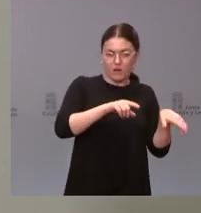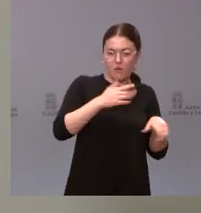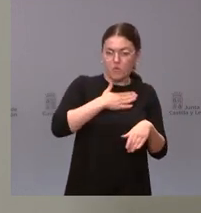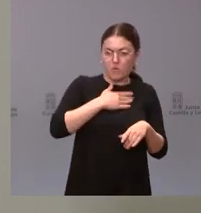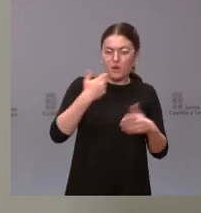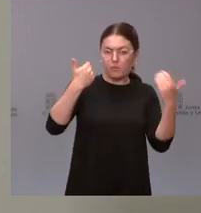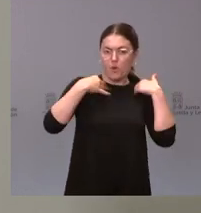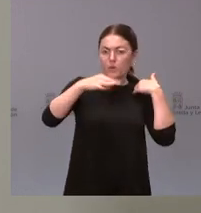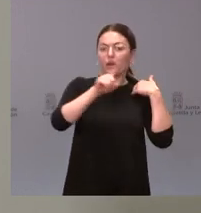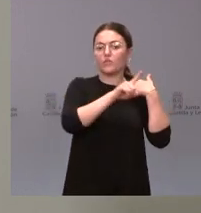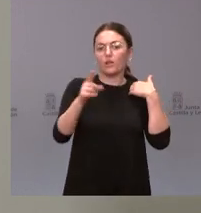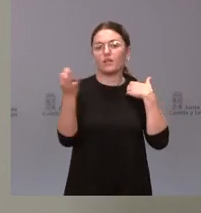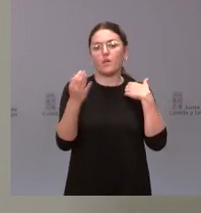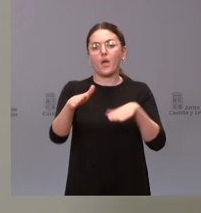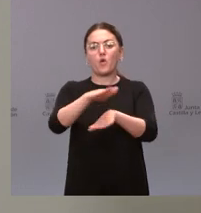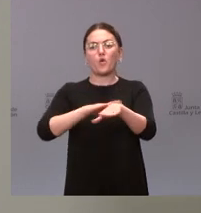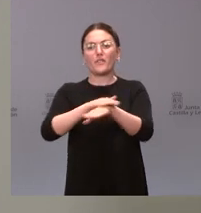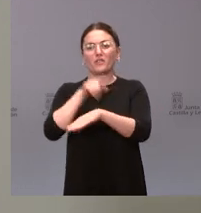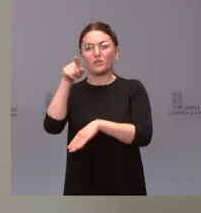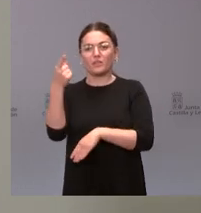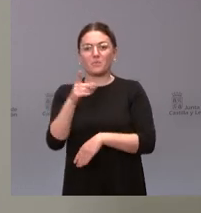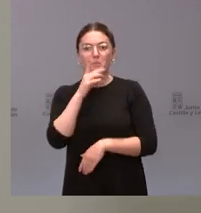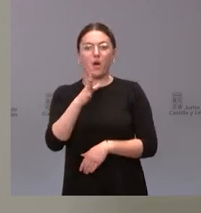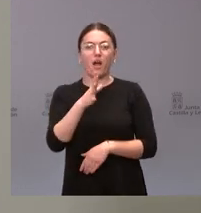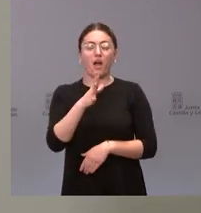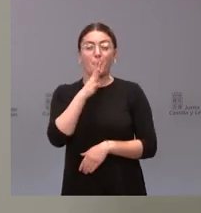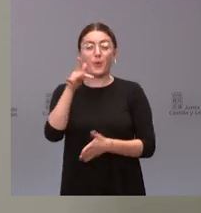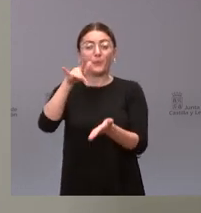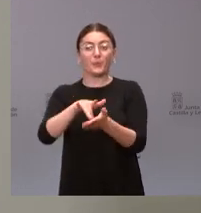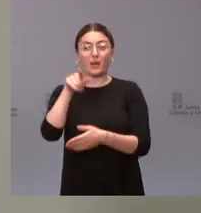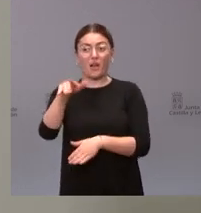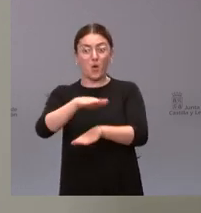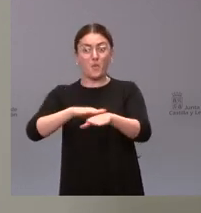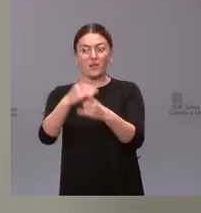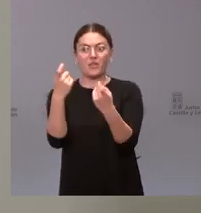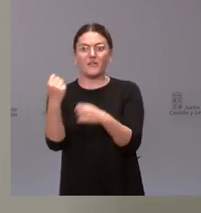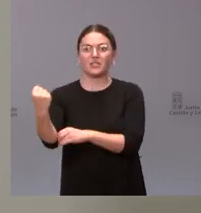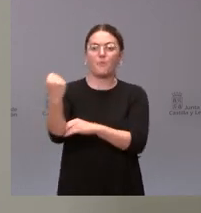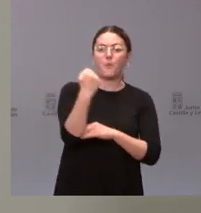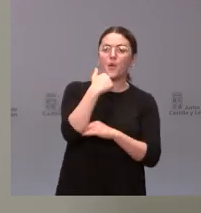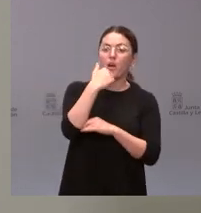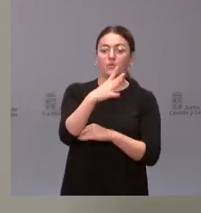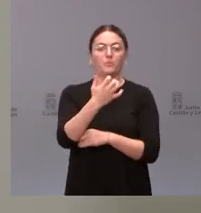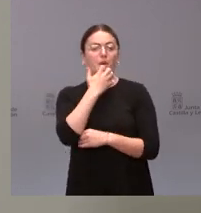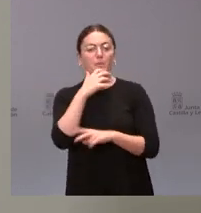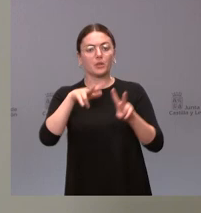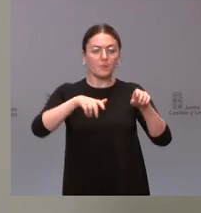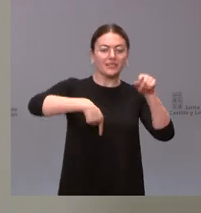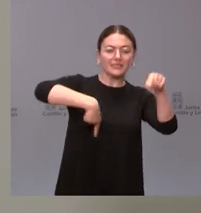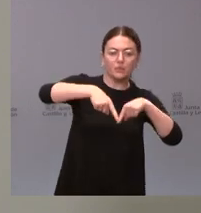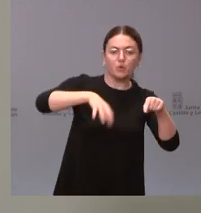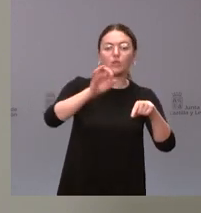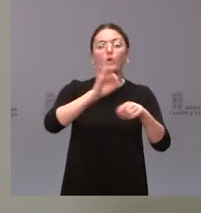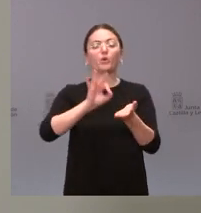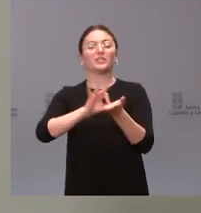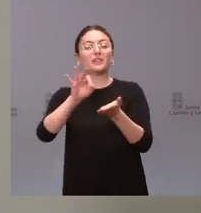ante la ausencia de un gobierno que siempre que hay que echar una mano y en este caso concreto del transporte o en el caso concreto